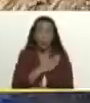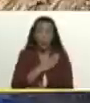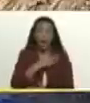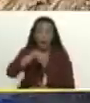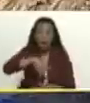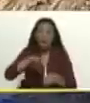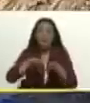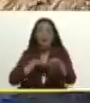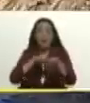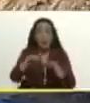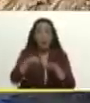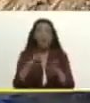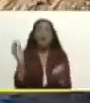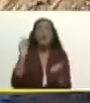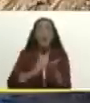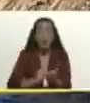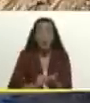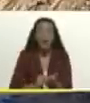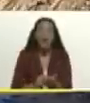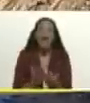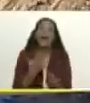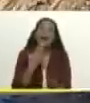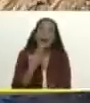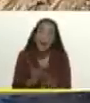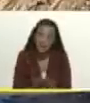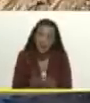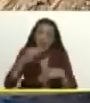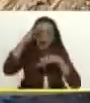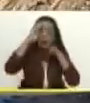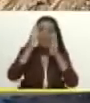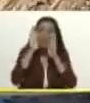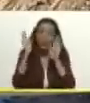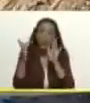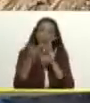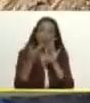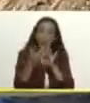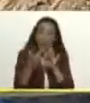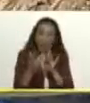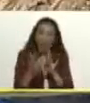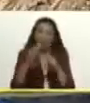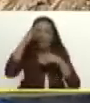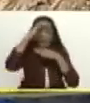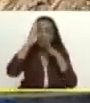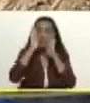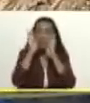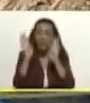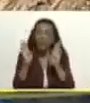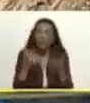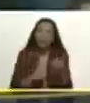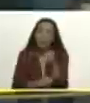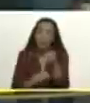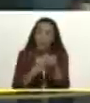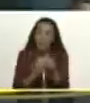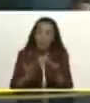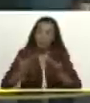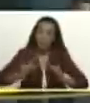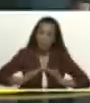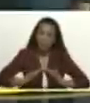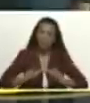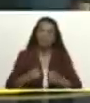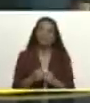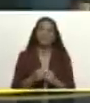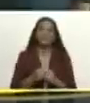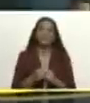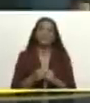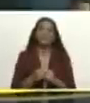Cogedes nuevamente le damos las gracias por la receptividad por las atenciones por el apoyo que nos están brindando